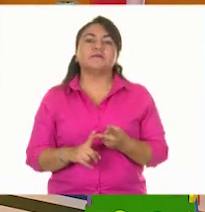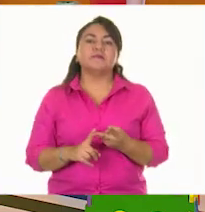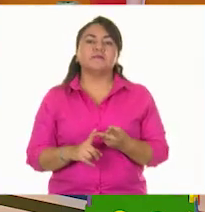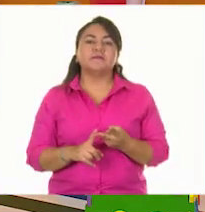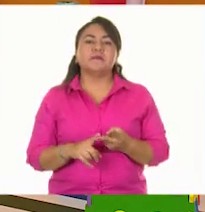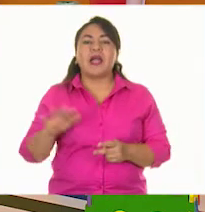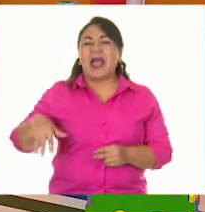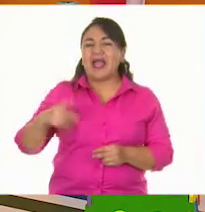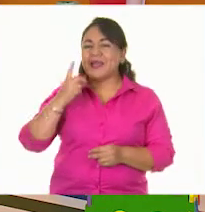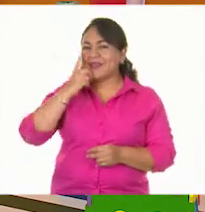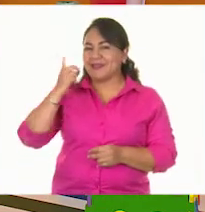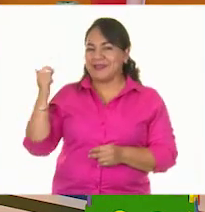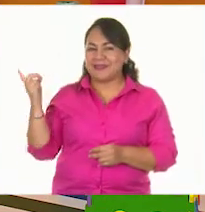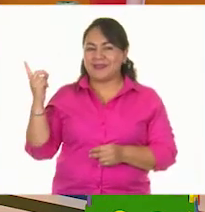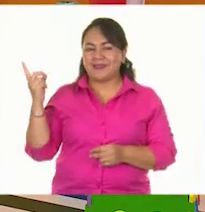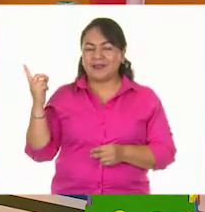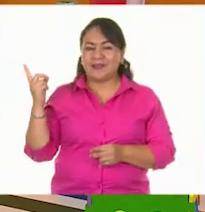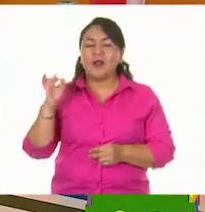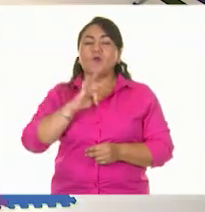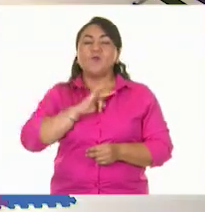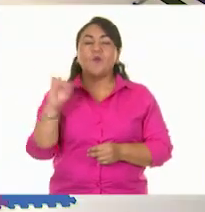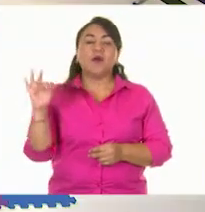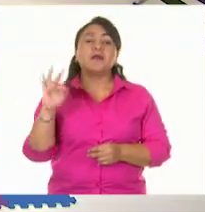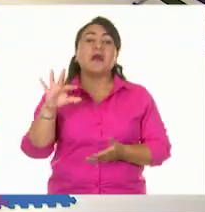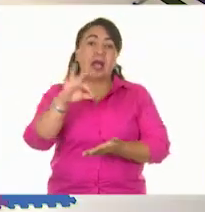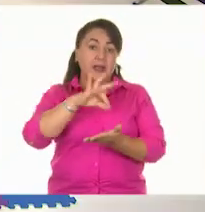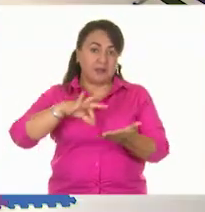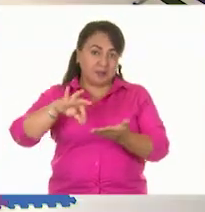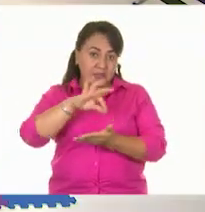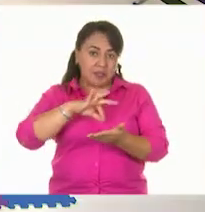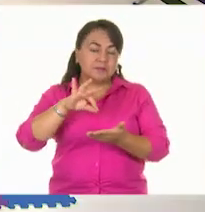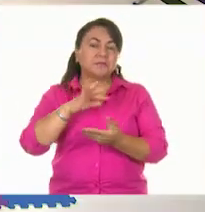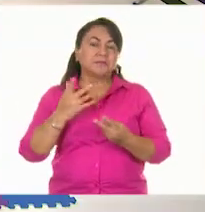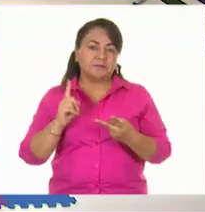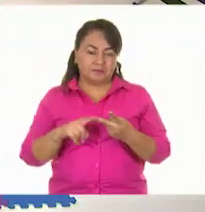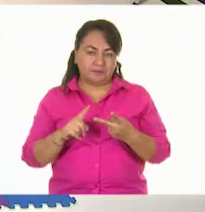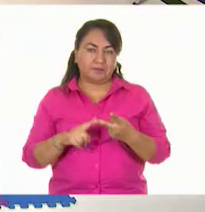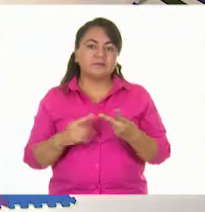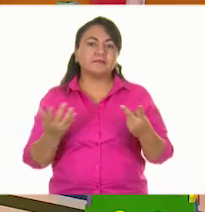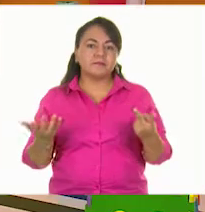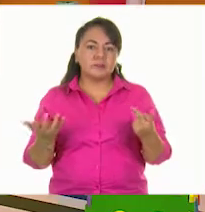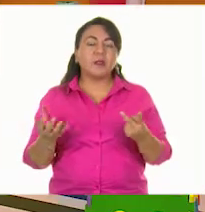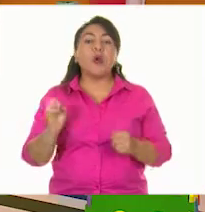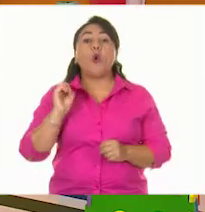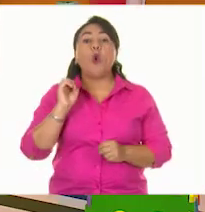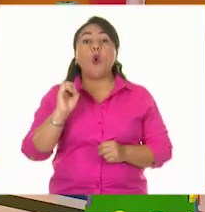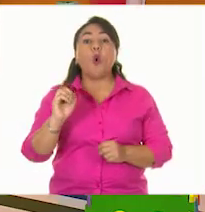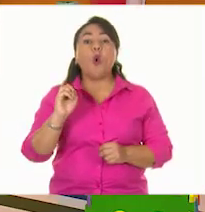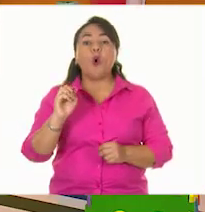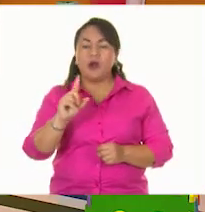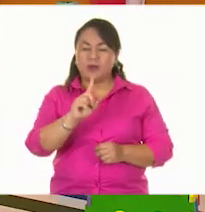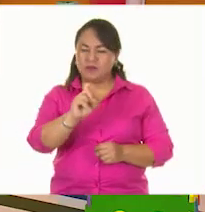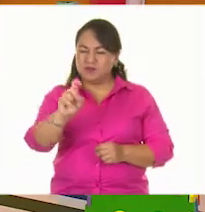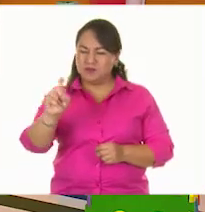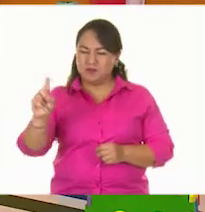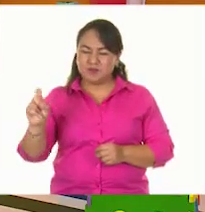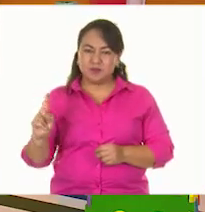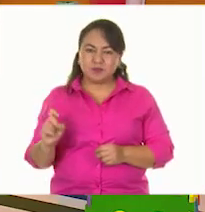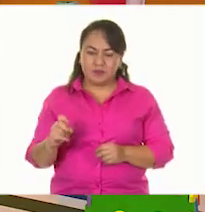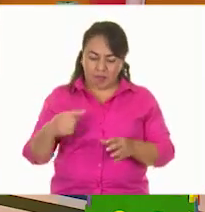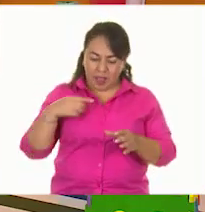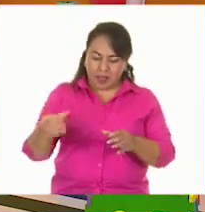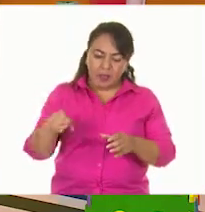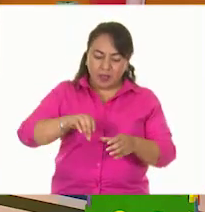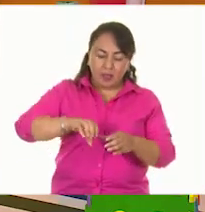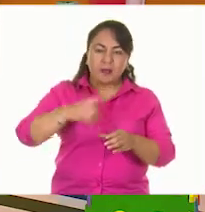Ya decía Alexia, pueden identificar el aceite. O puede ser algún limpiador, algún líquido